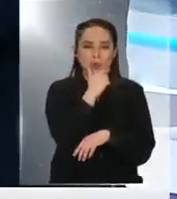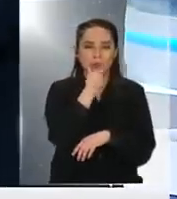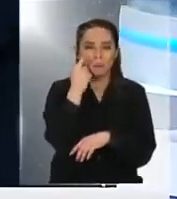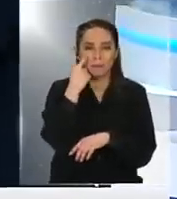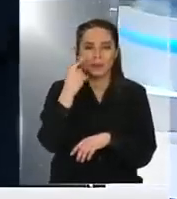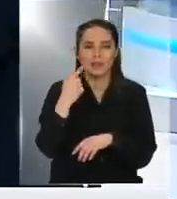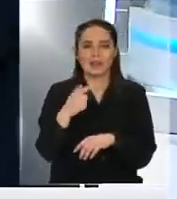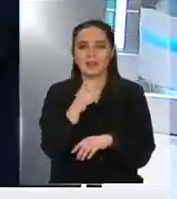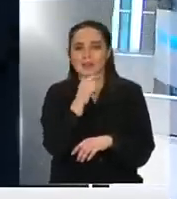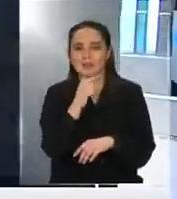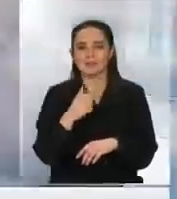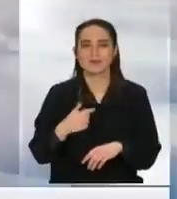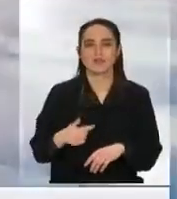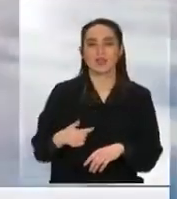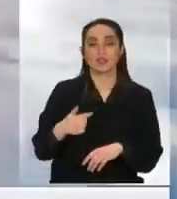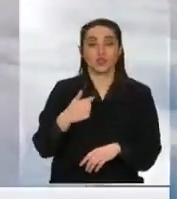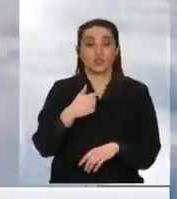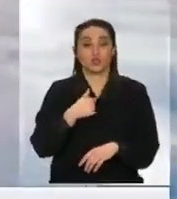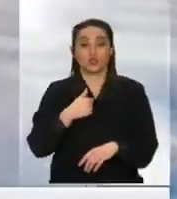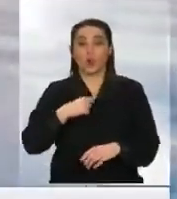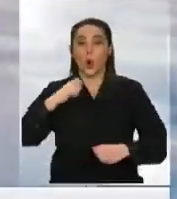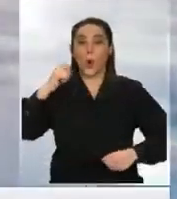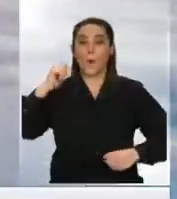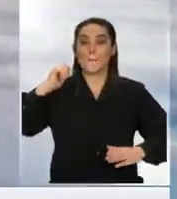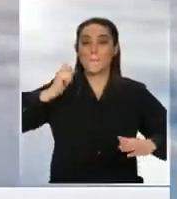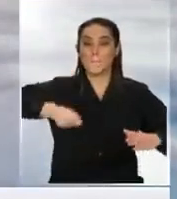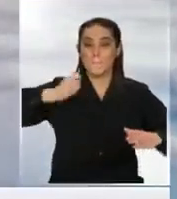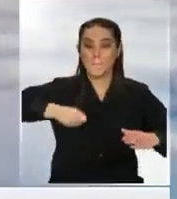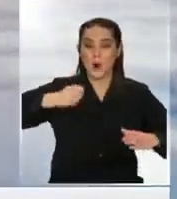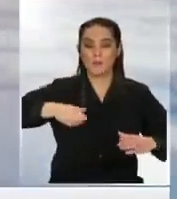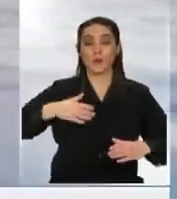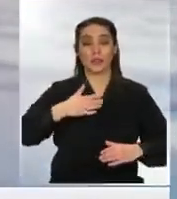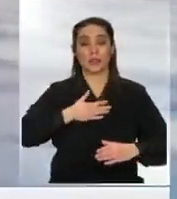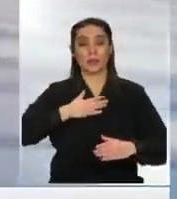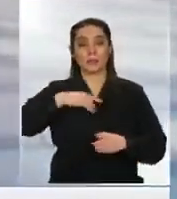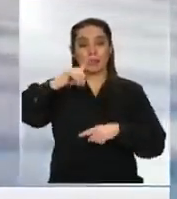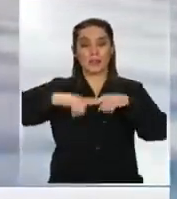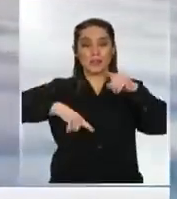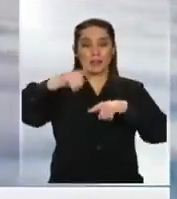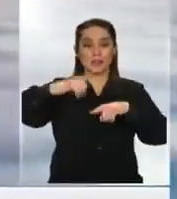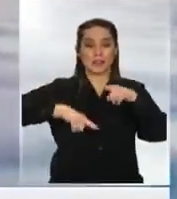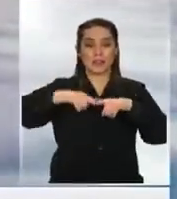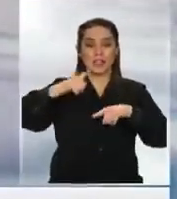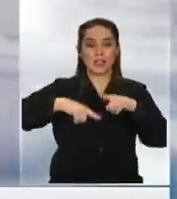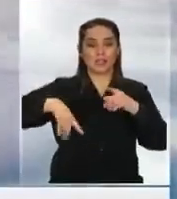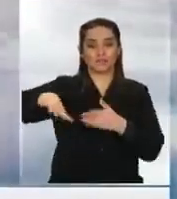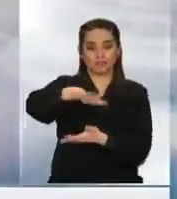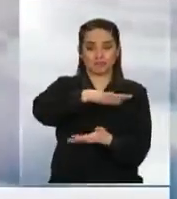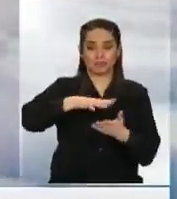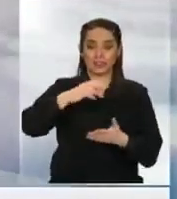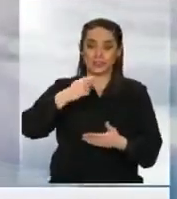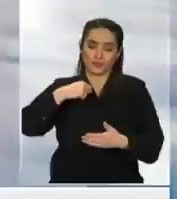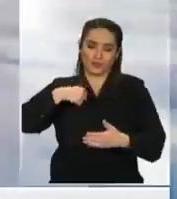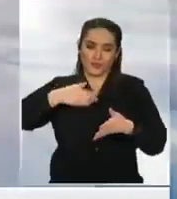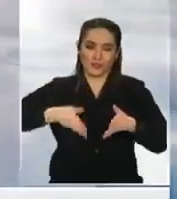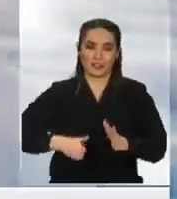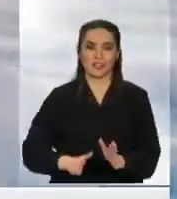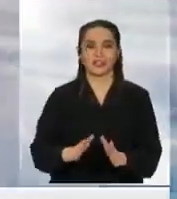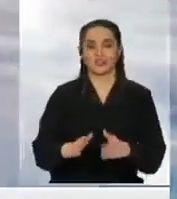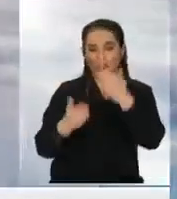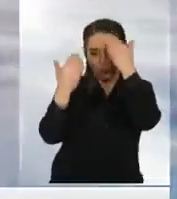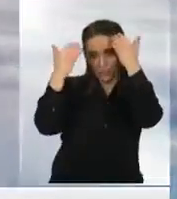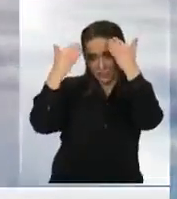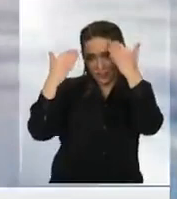Mira, ver, ¿qué dice el Bombos Fica? Soy Bombos Fica y de acá desde mi tierra ancestral, desde mi puré indómito, quiero mandar un saludo de